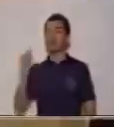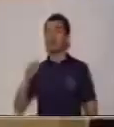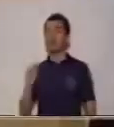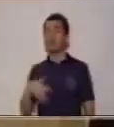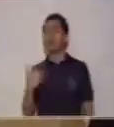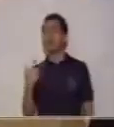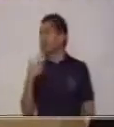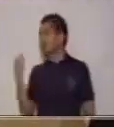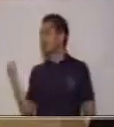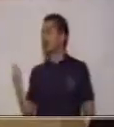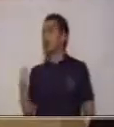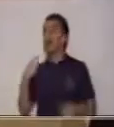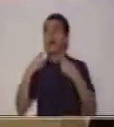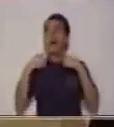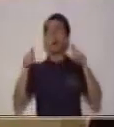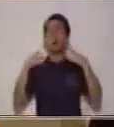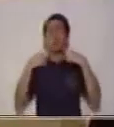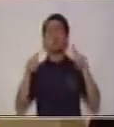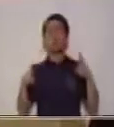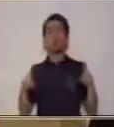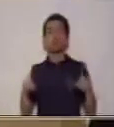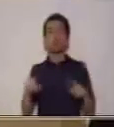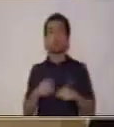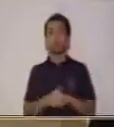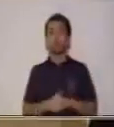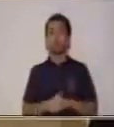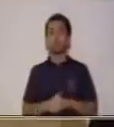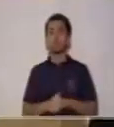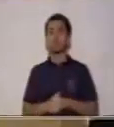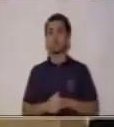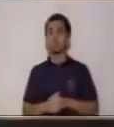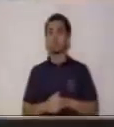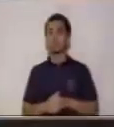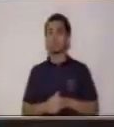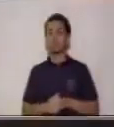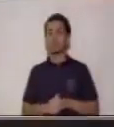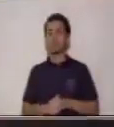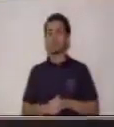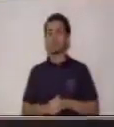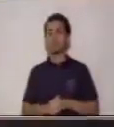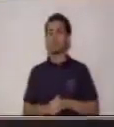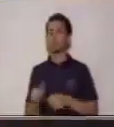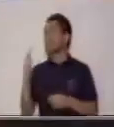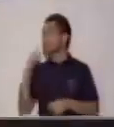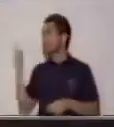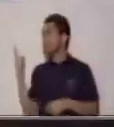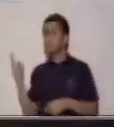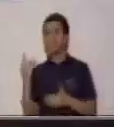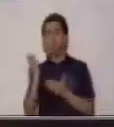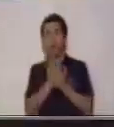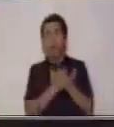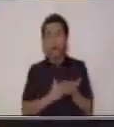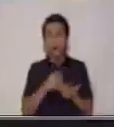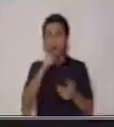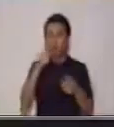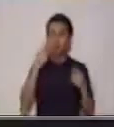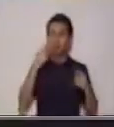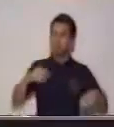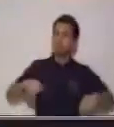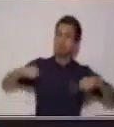anuncios publicitarios. Que me imagino que en algún momento los has visto, bueno, cuando